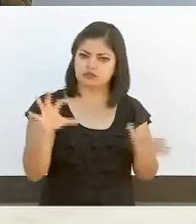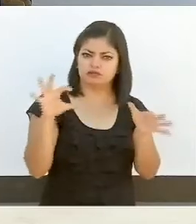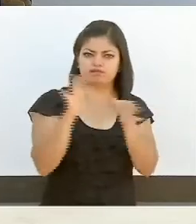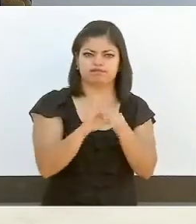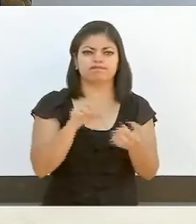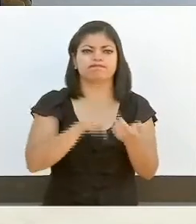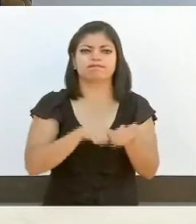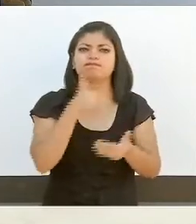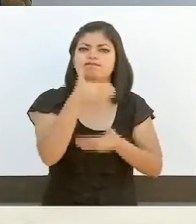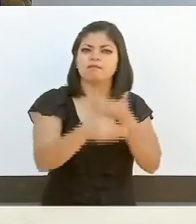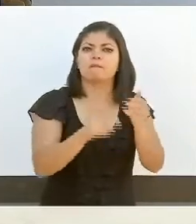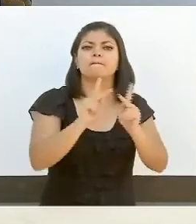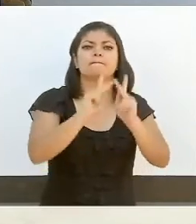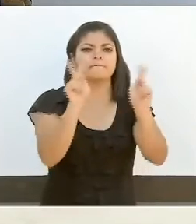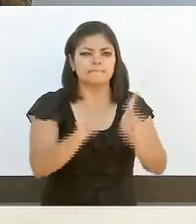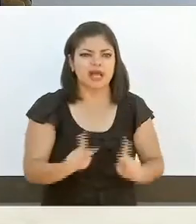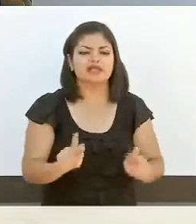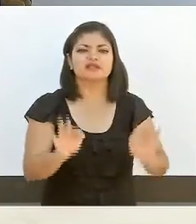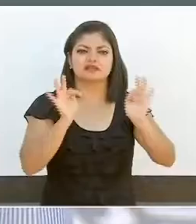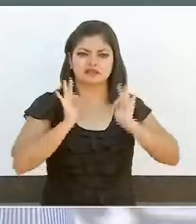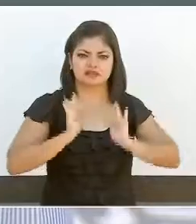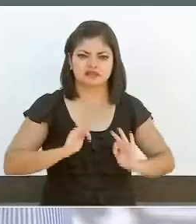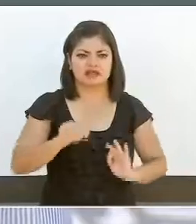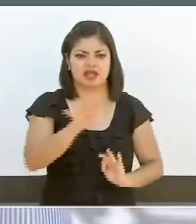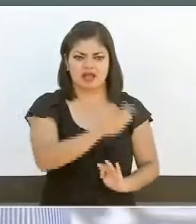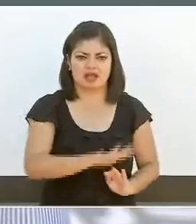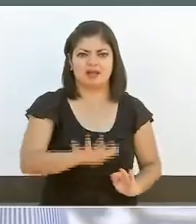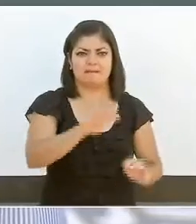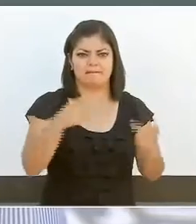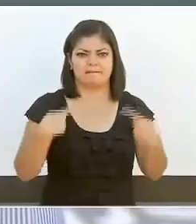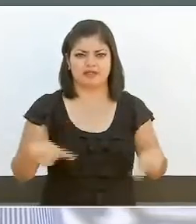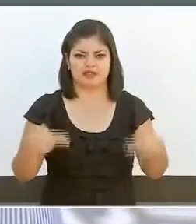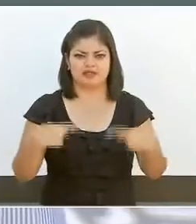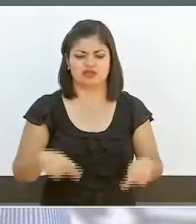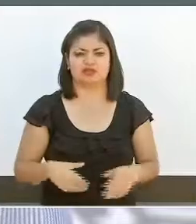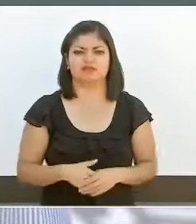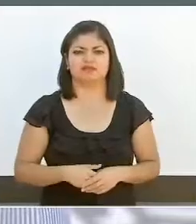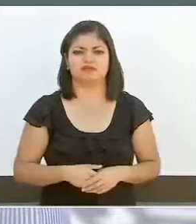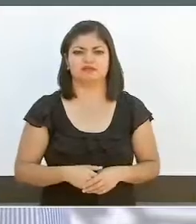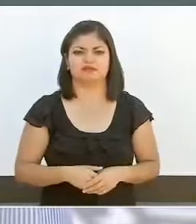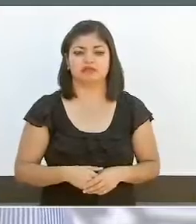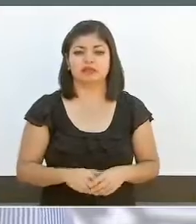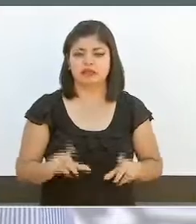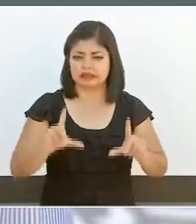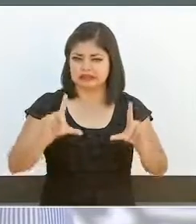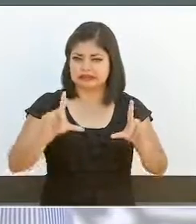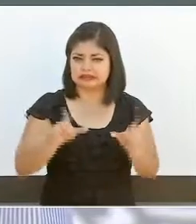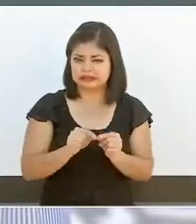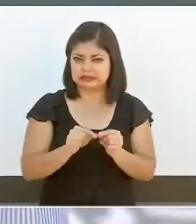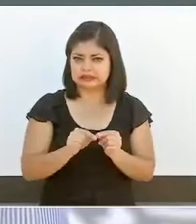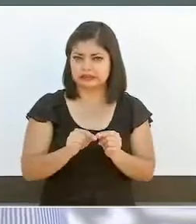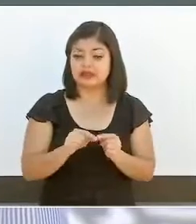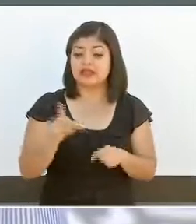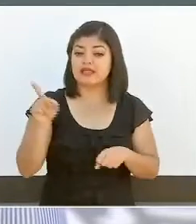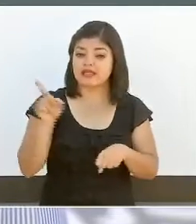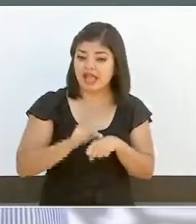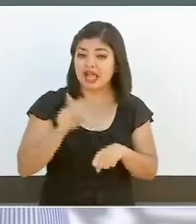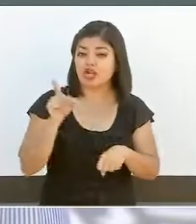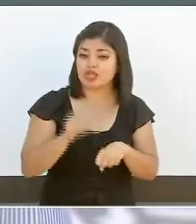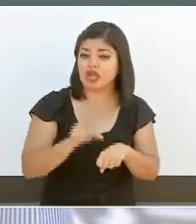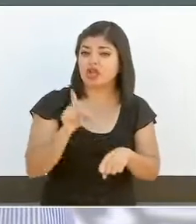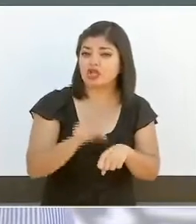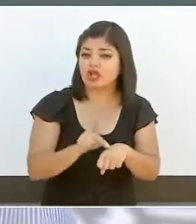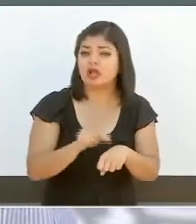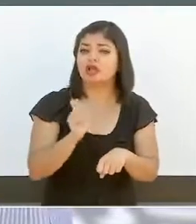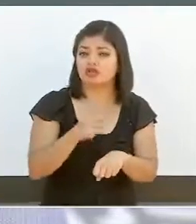regresando la paz y la tranquilidad del pueblo de México. En pocas palabras, todos los días trabajamos con